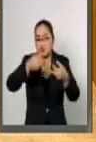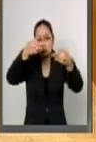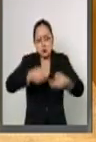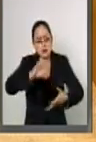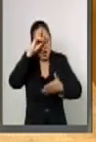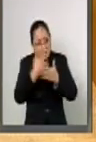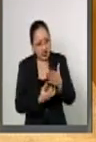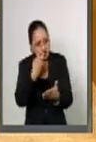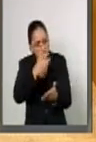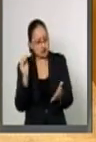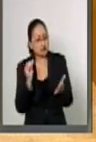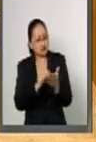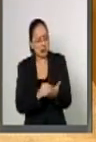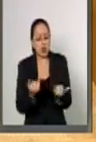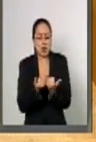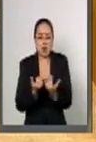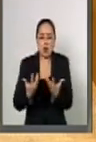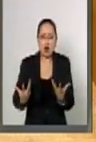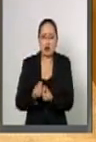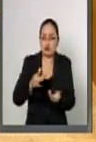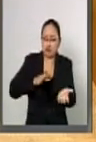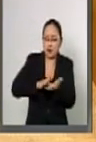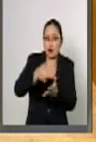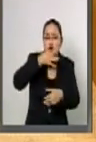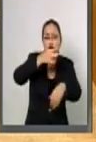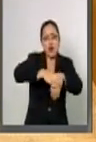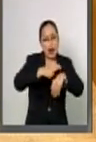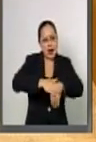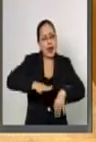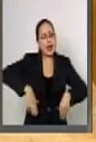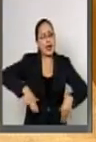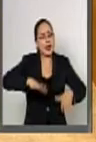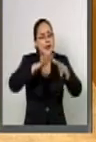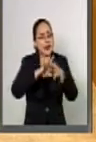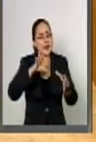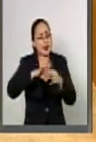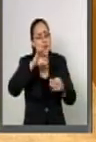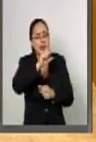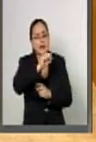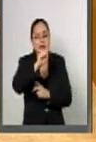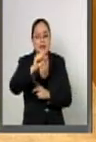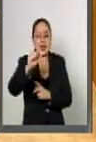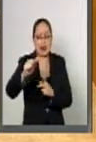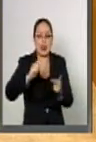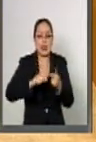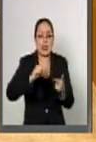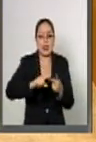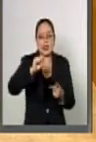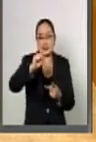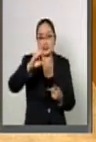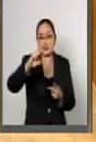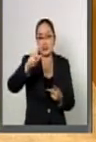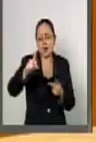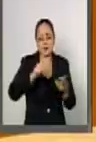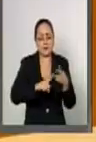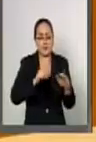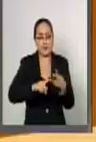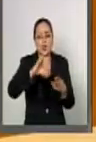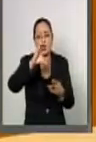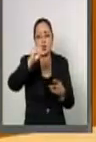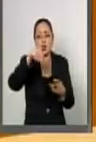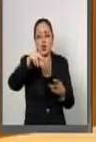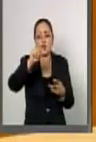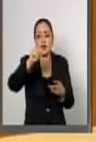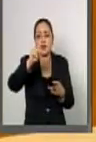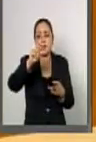apoyo este exhorto que se hace a la Secretaría de Salud a la Secretaría de Educación Pública y al Consejo